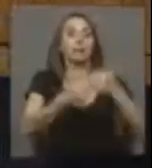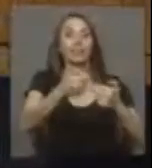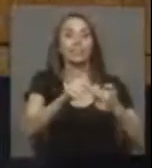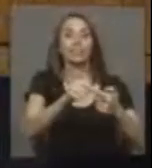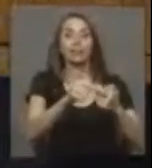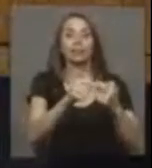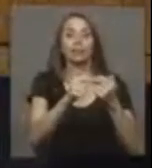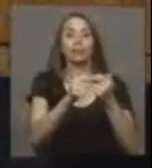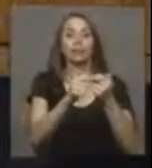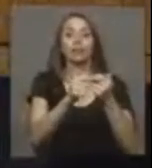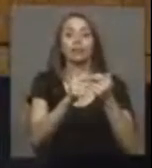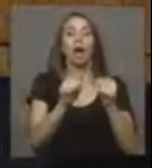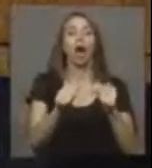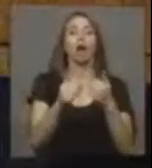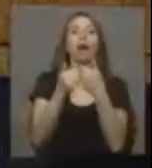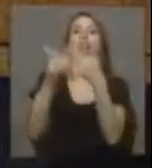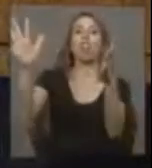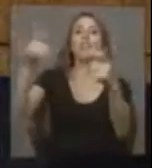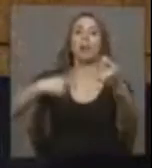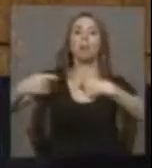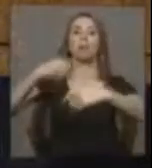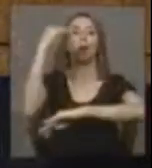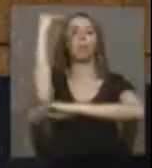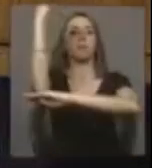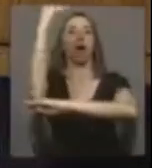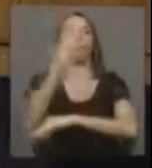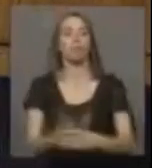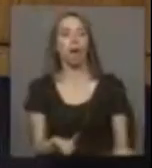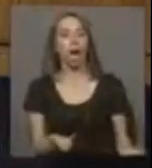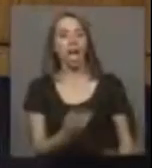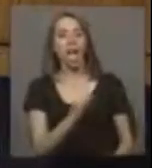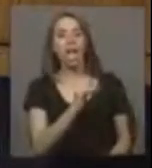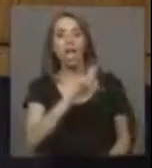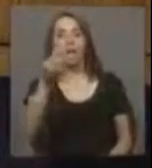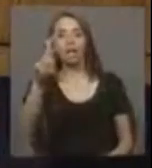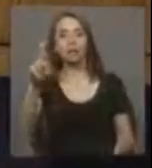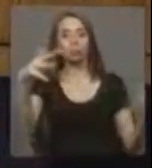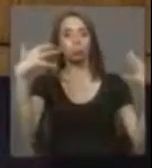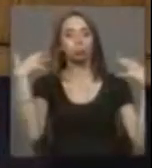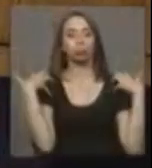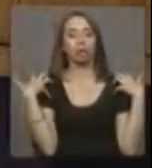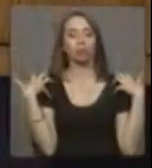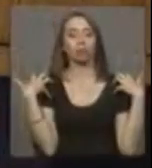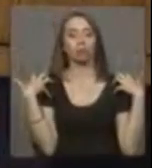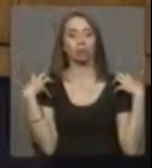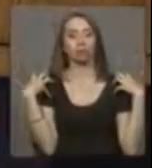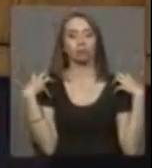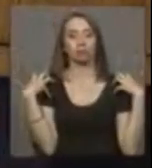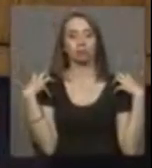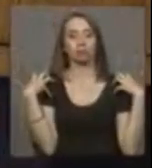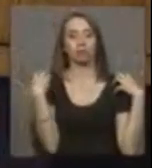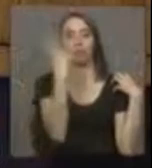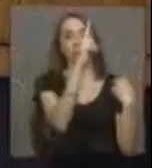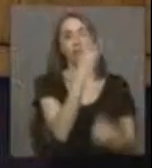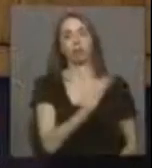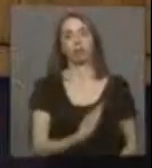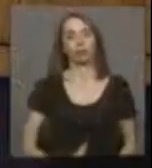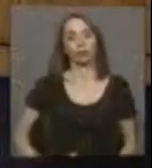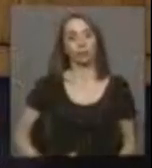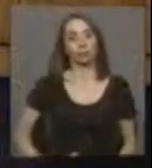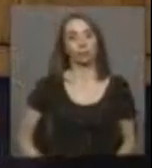y crudo mercado. Eso es una irresponsabilidad gubernamental.